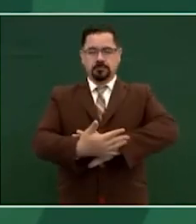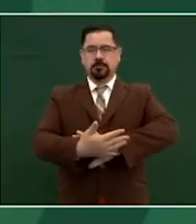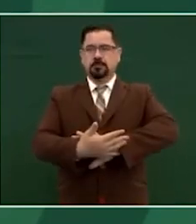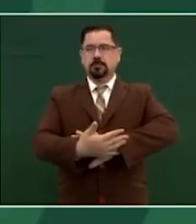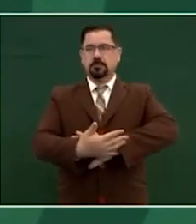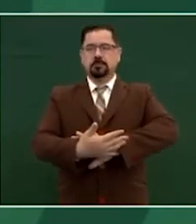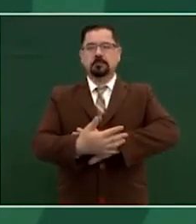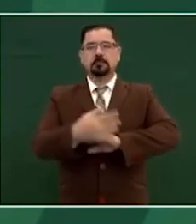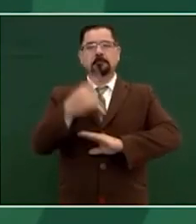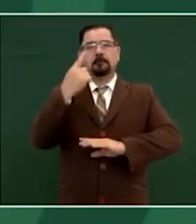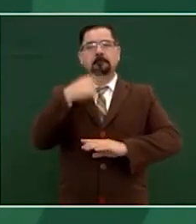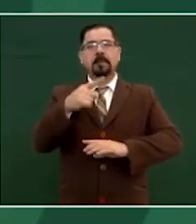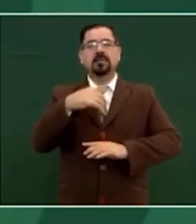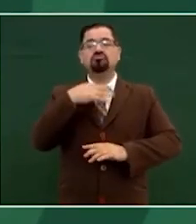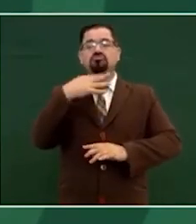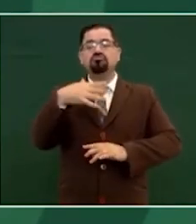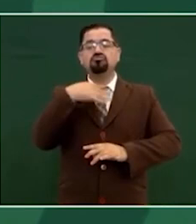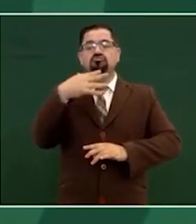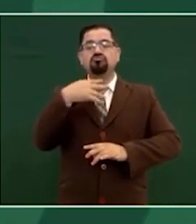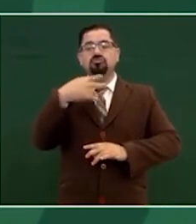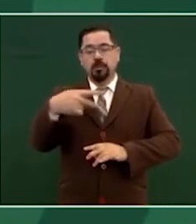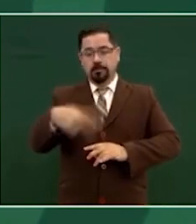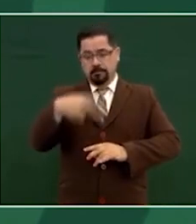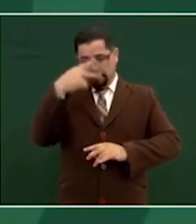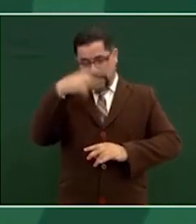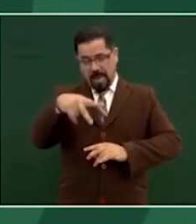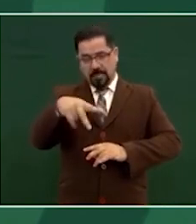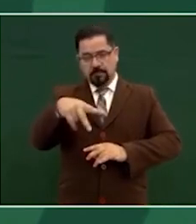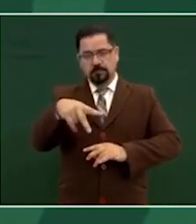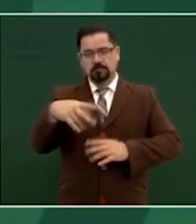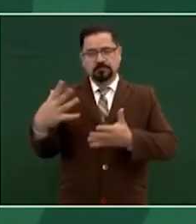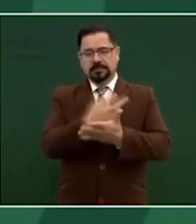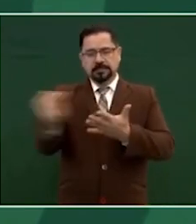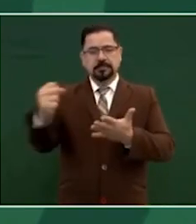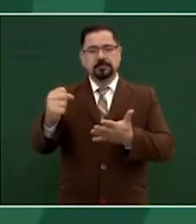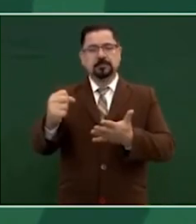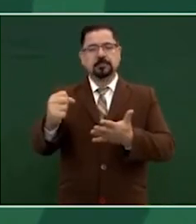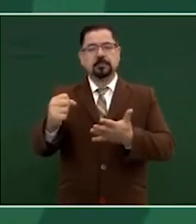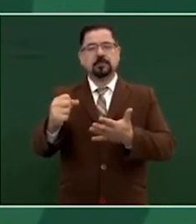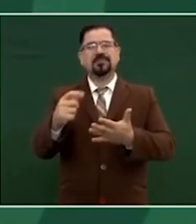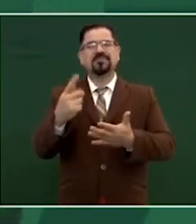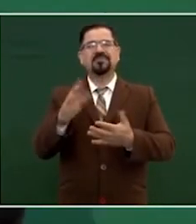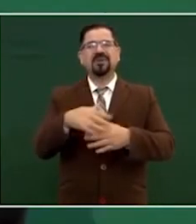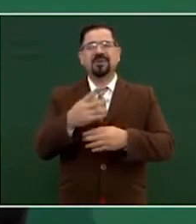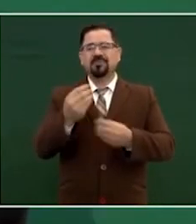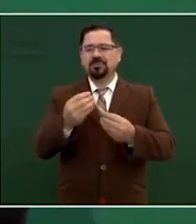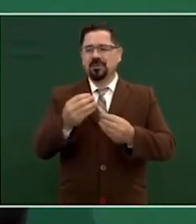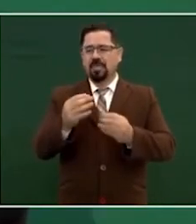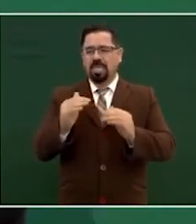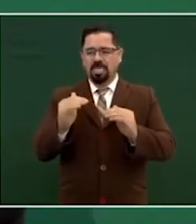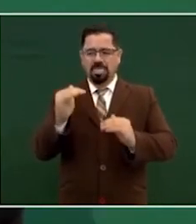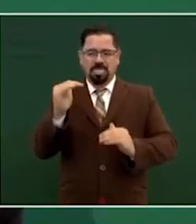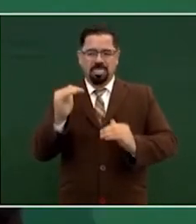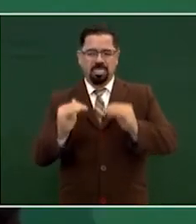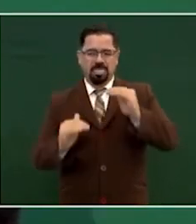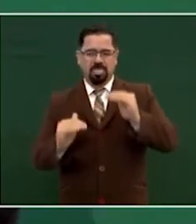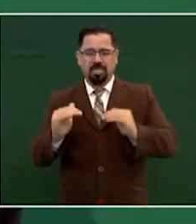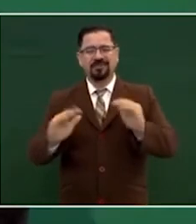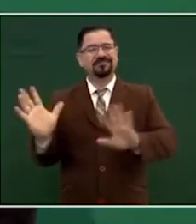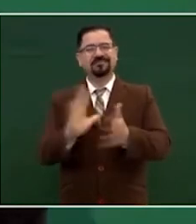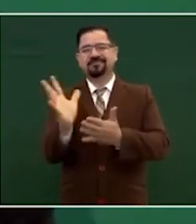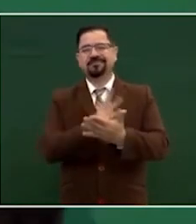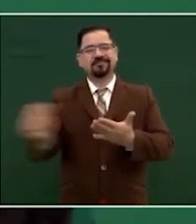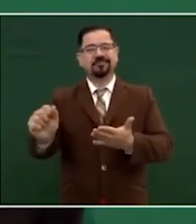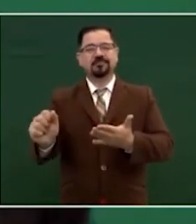para acabar con la corrupción en México y para acabar con las injusticias en este país y ese